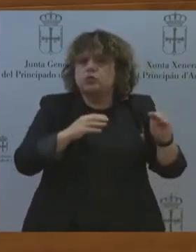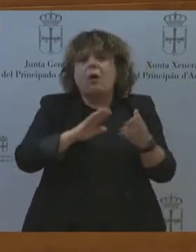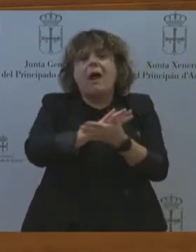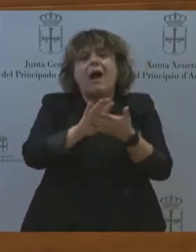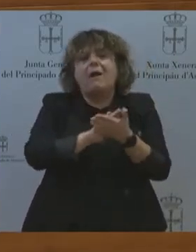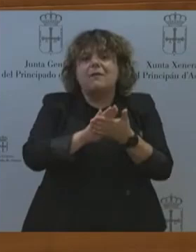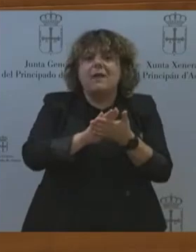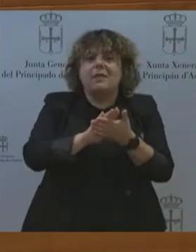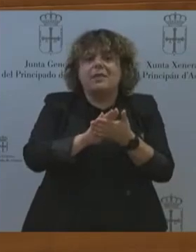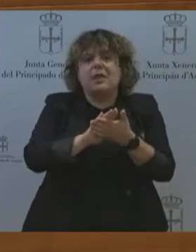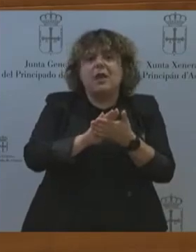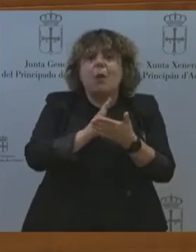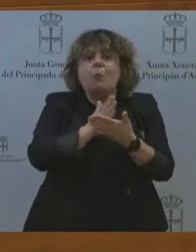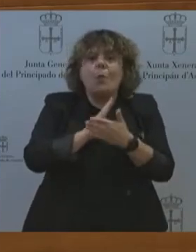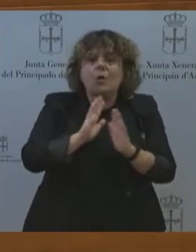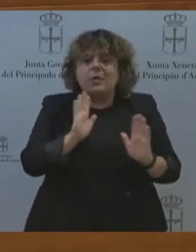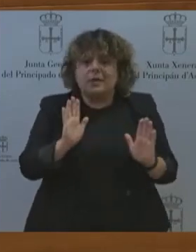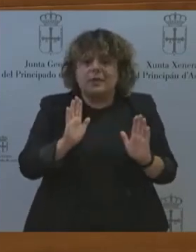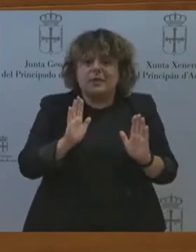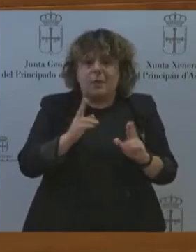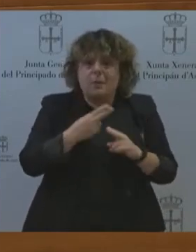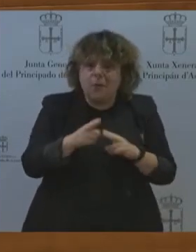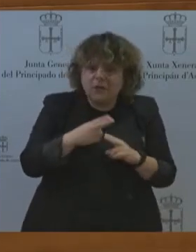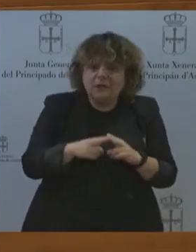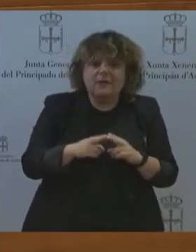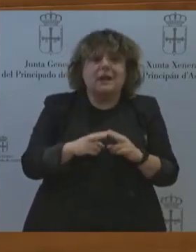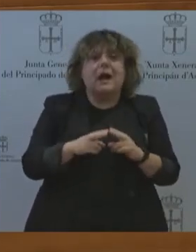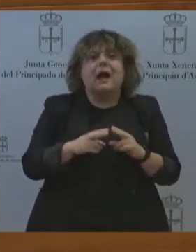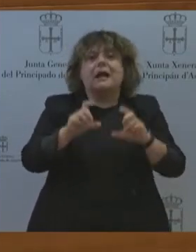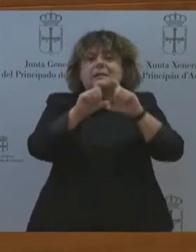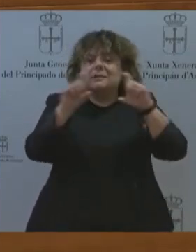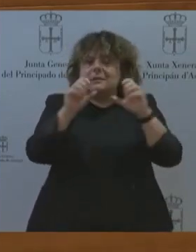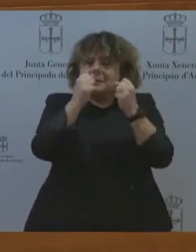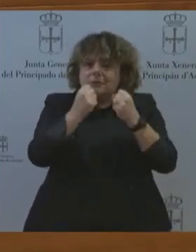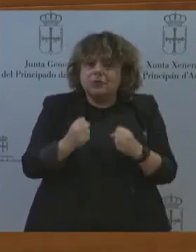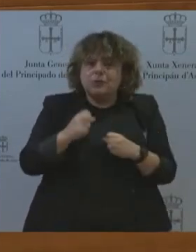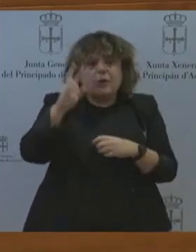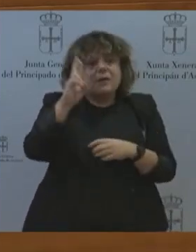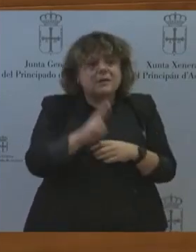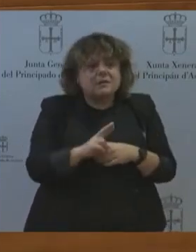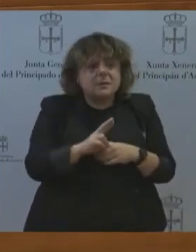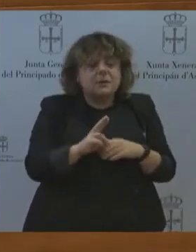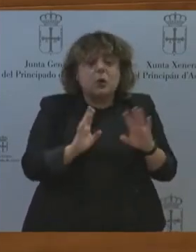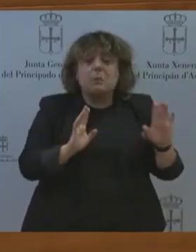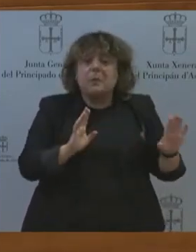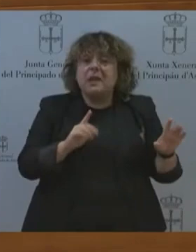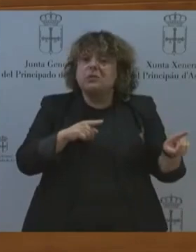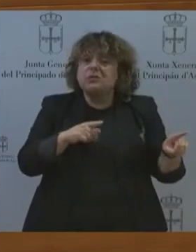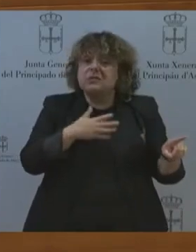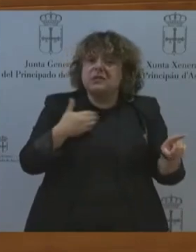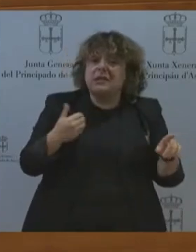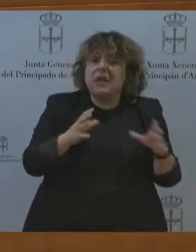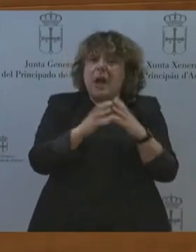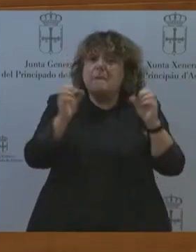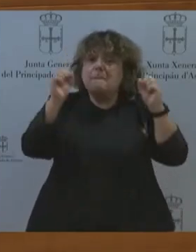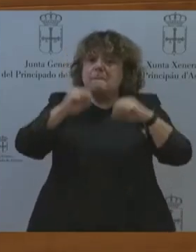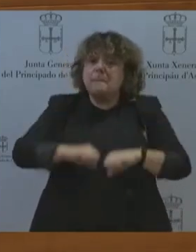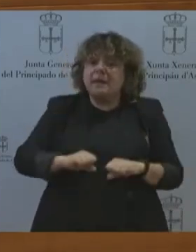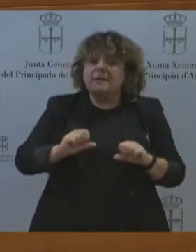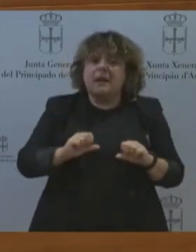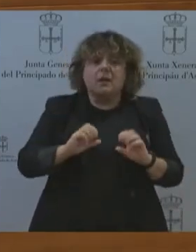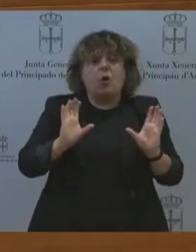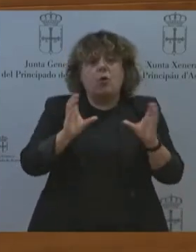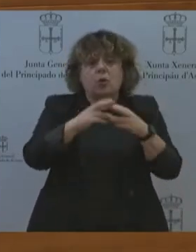instituciones, nunca ha tenido el menor inconveniente en pactar por sistema con formaciones escoradas hacia planteamientos populistas de